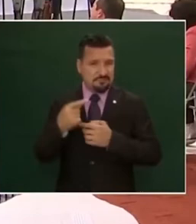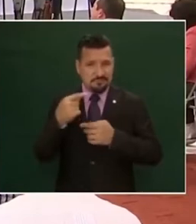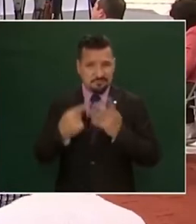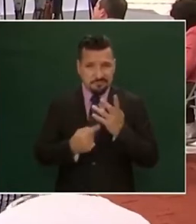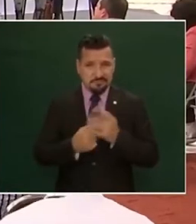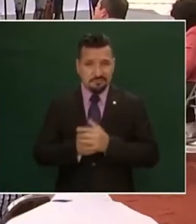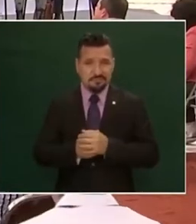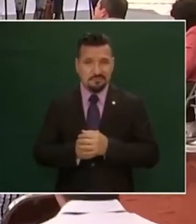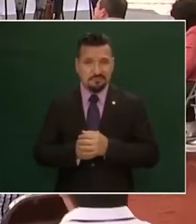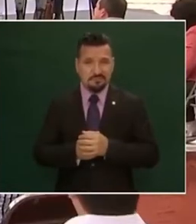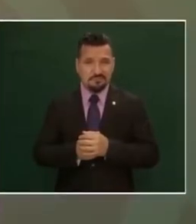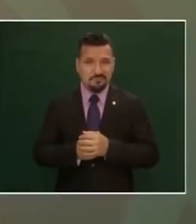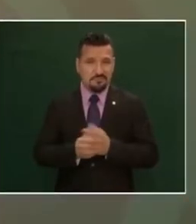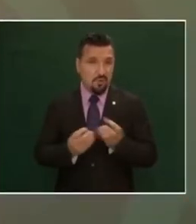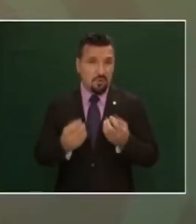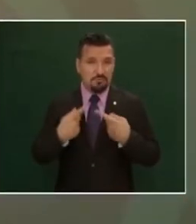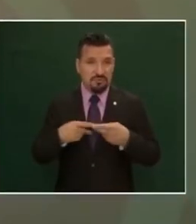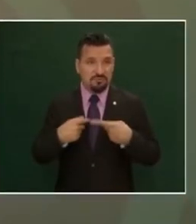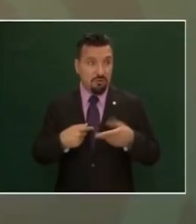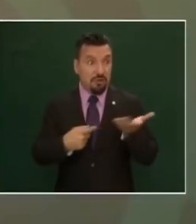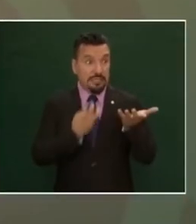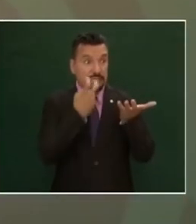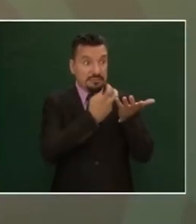el incongruente